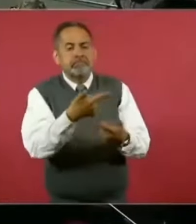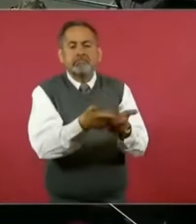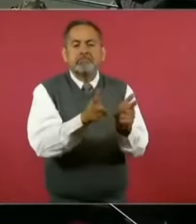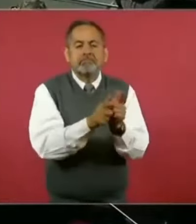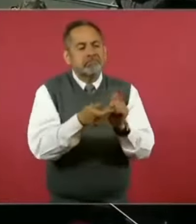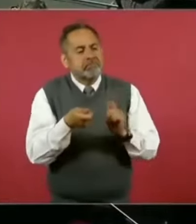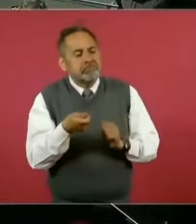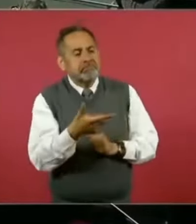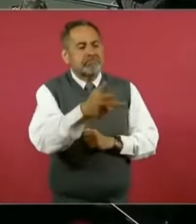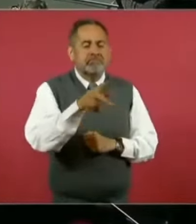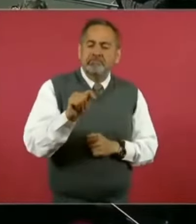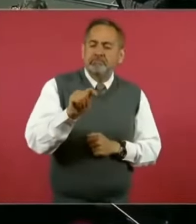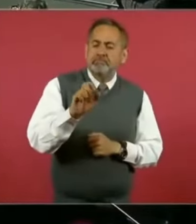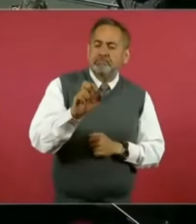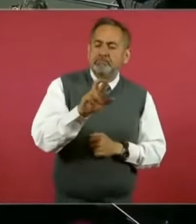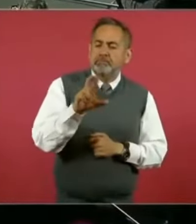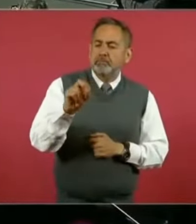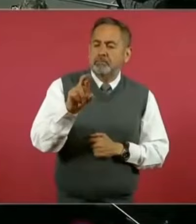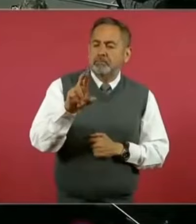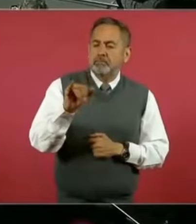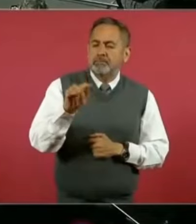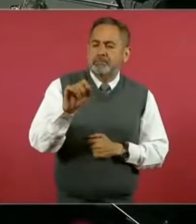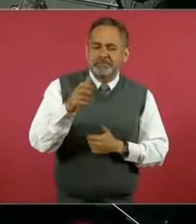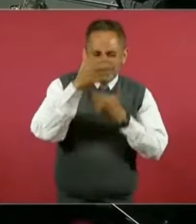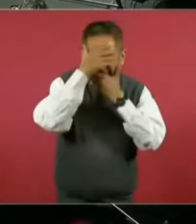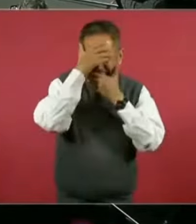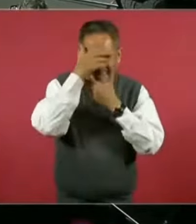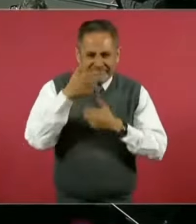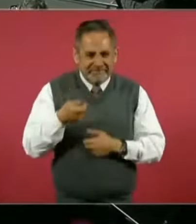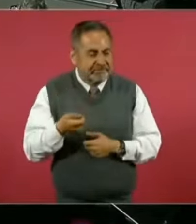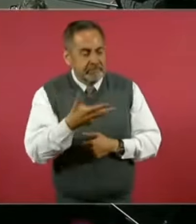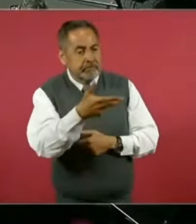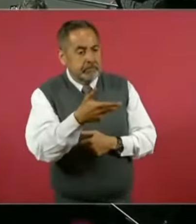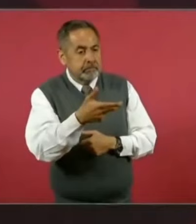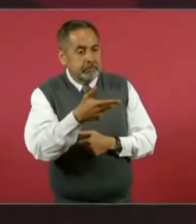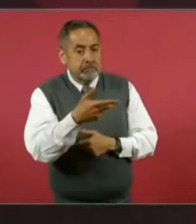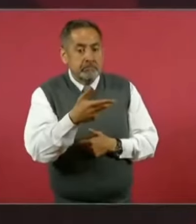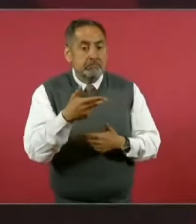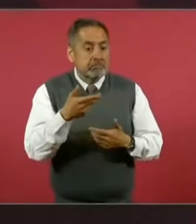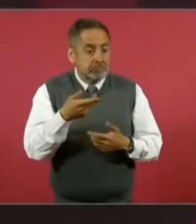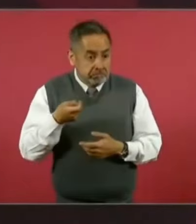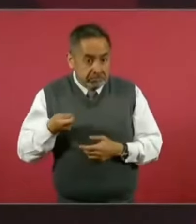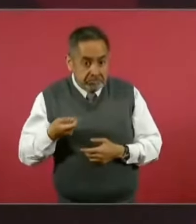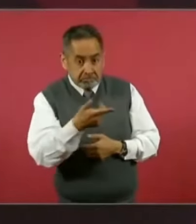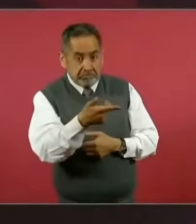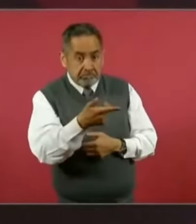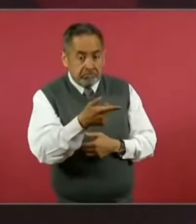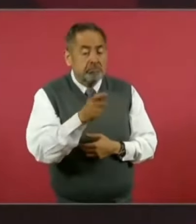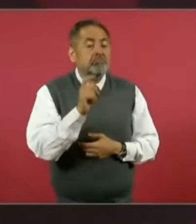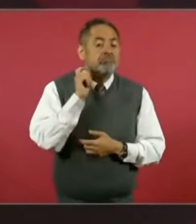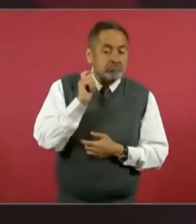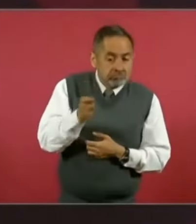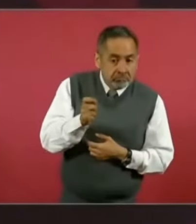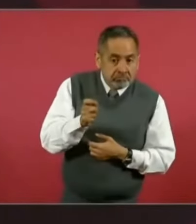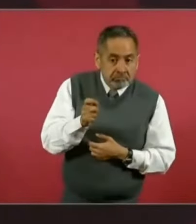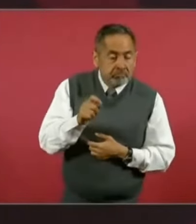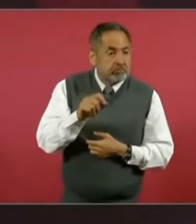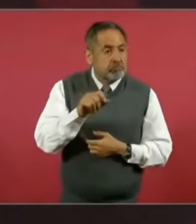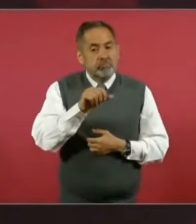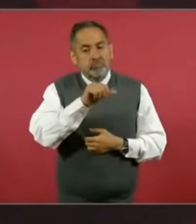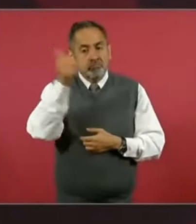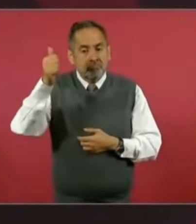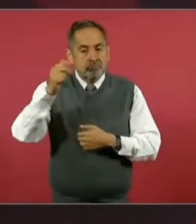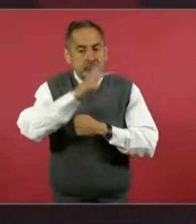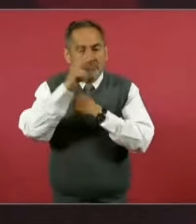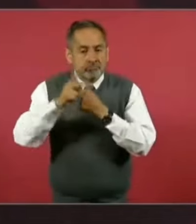pueden entrar, no sólo por delincuentes